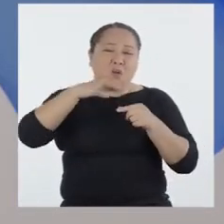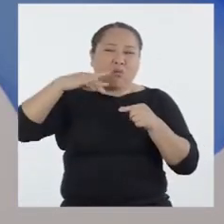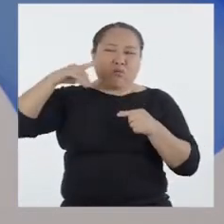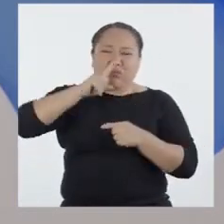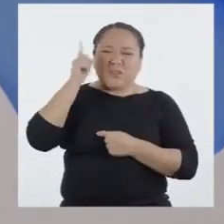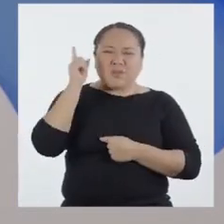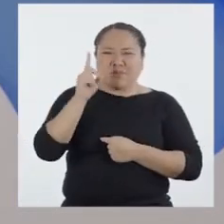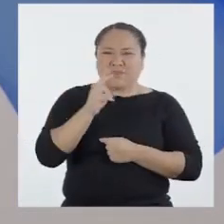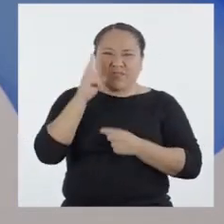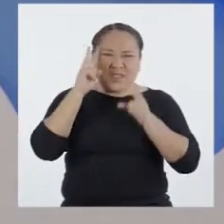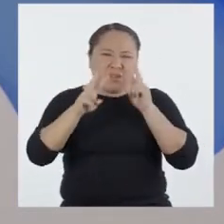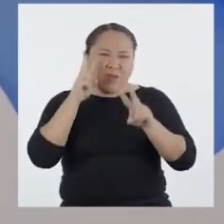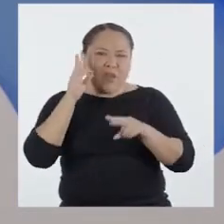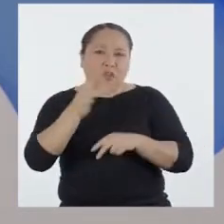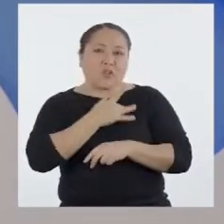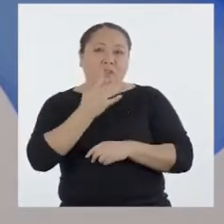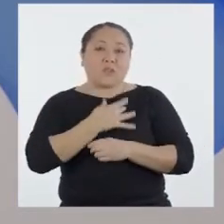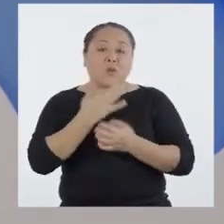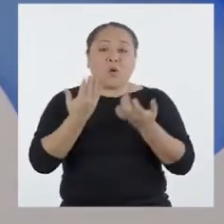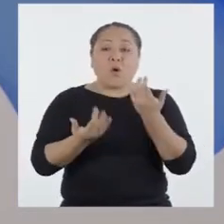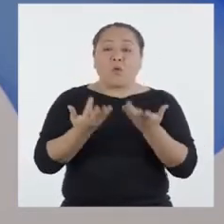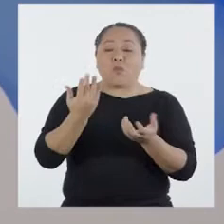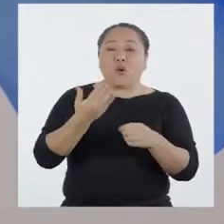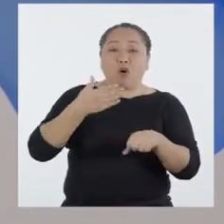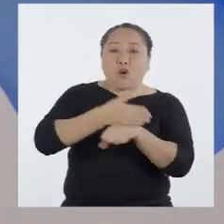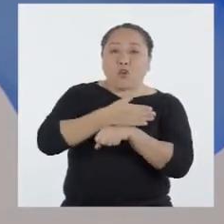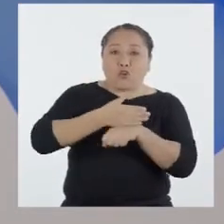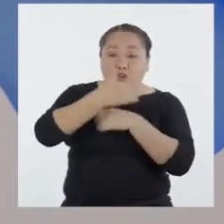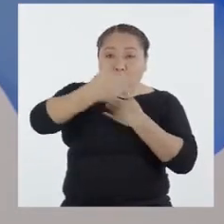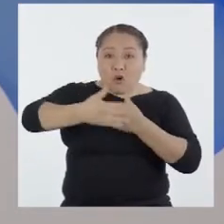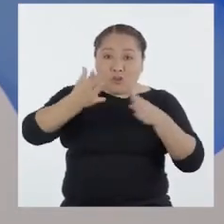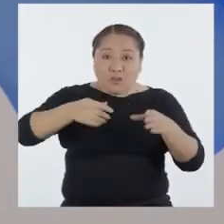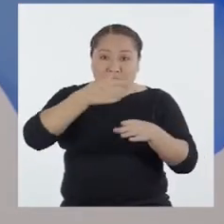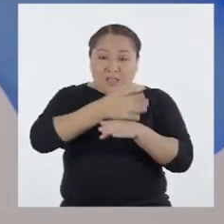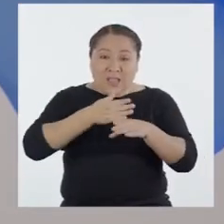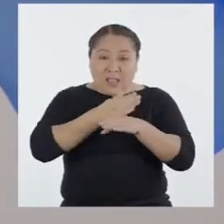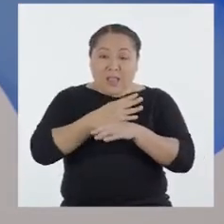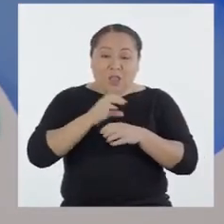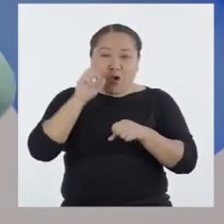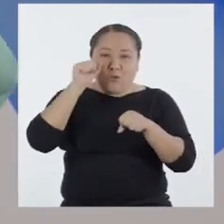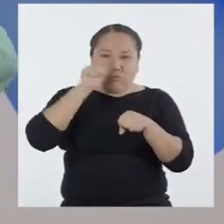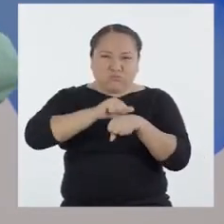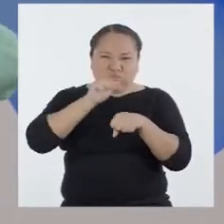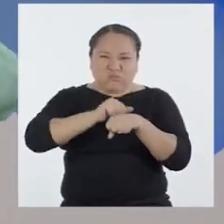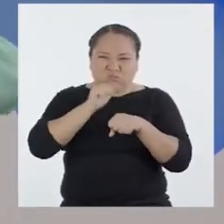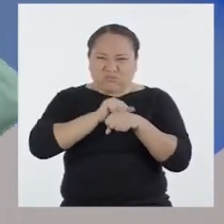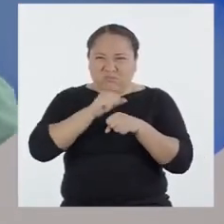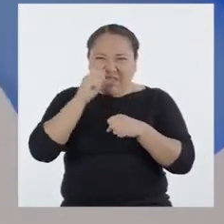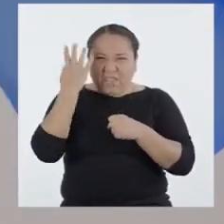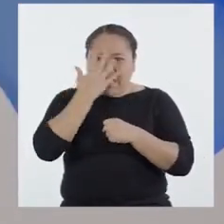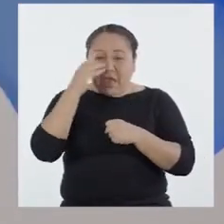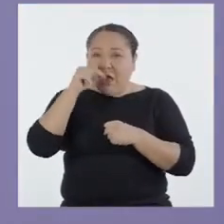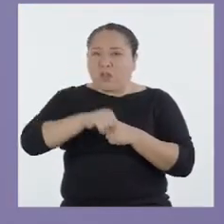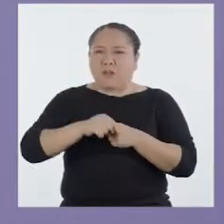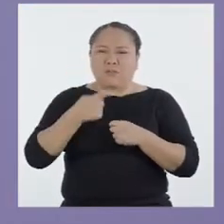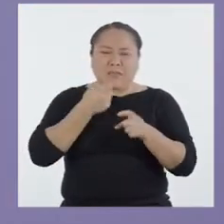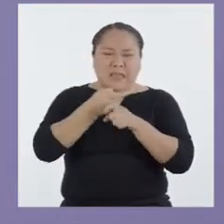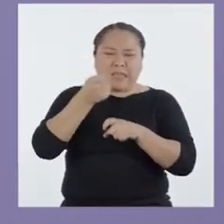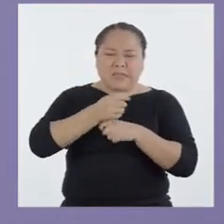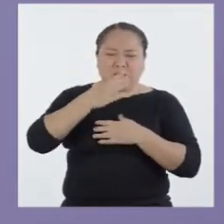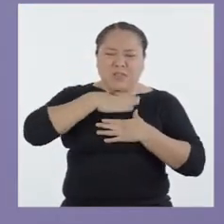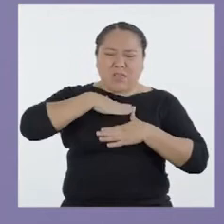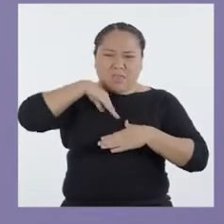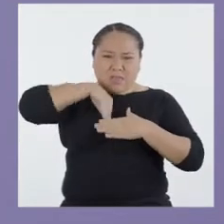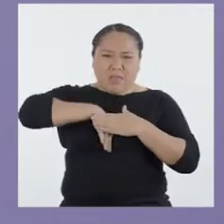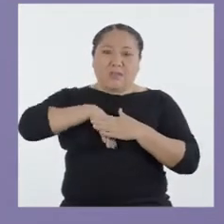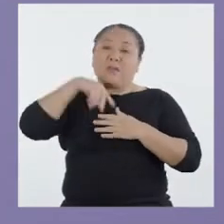imperceptible que genera una cocina de leña o carbón, nacen esas partículas que nos pueden hacer tanto daño. Sobre